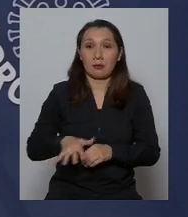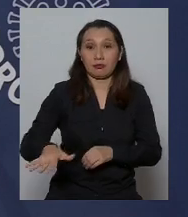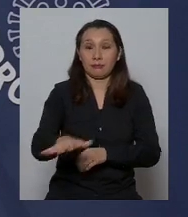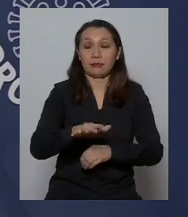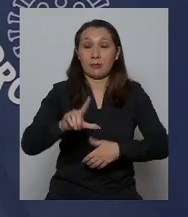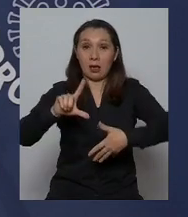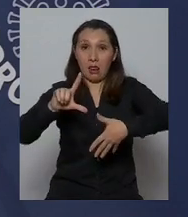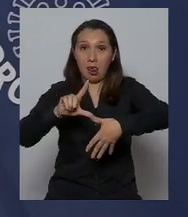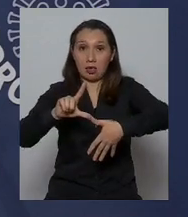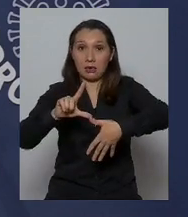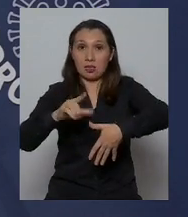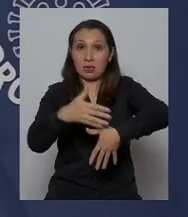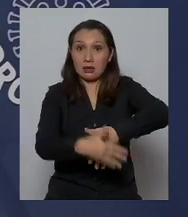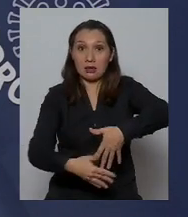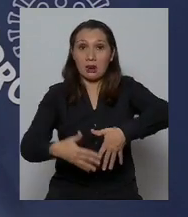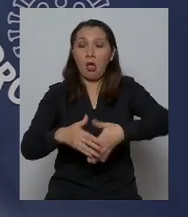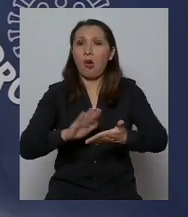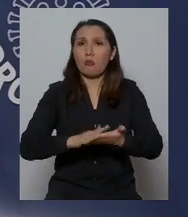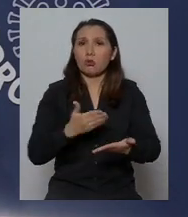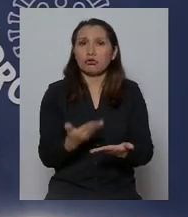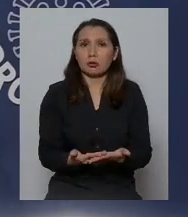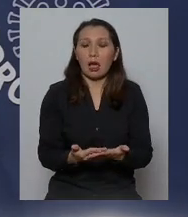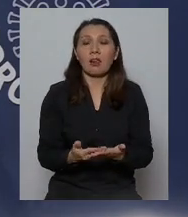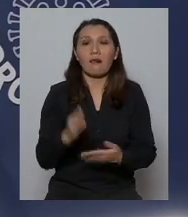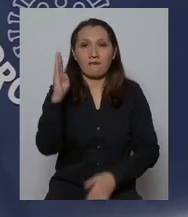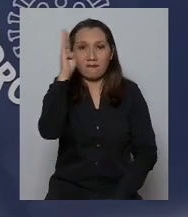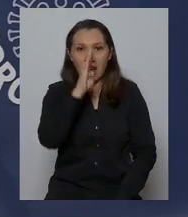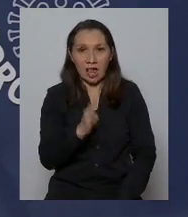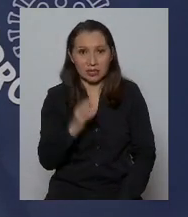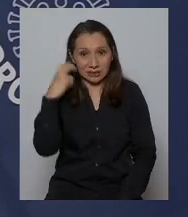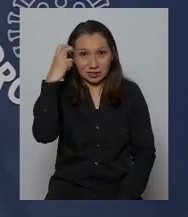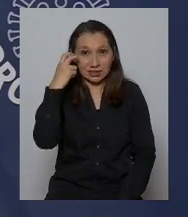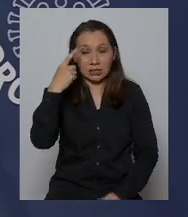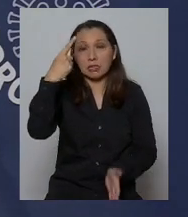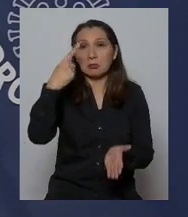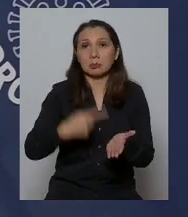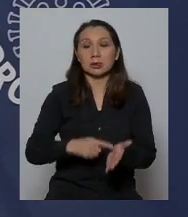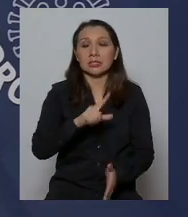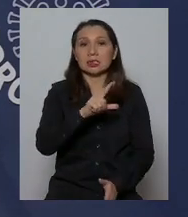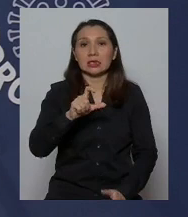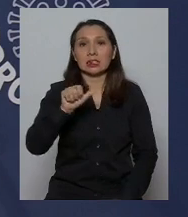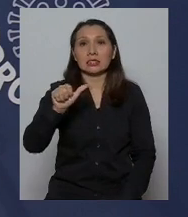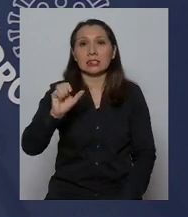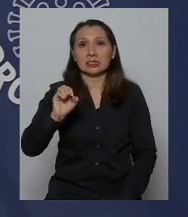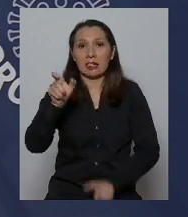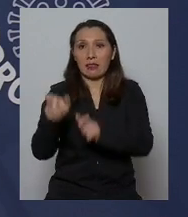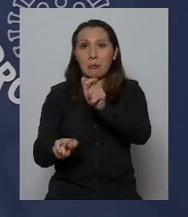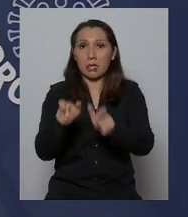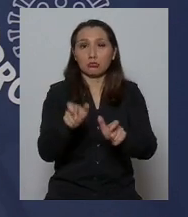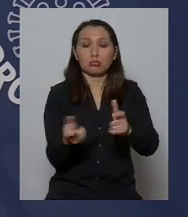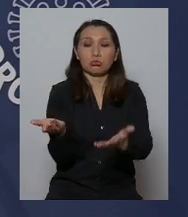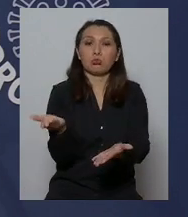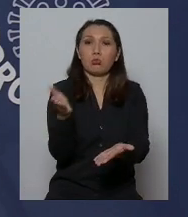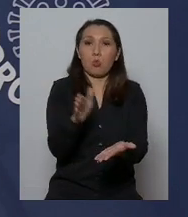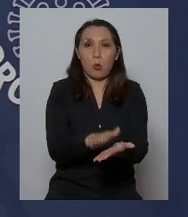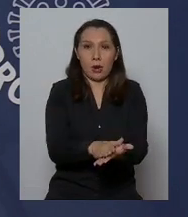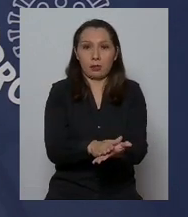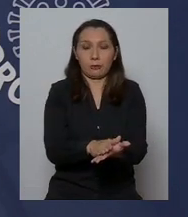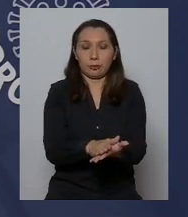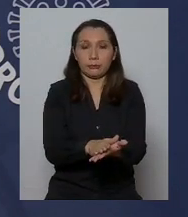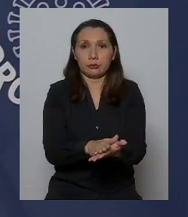América Latina, tenemos a Brasil con 1.760 personas fallecidas,